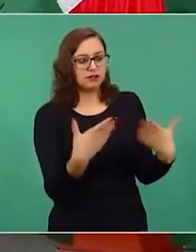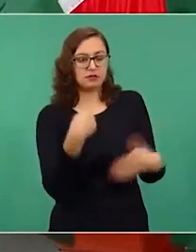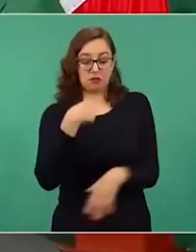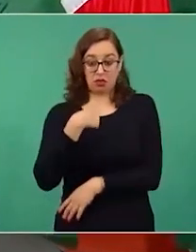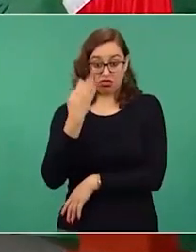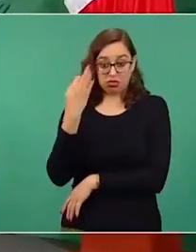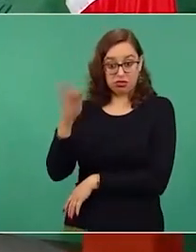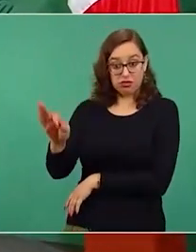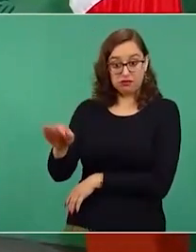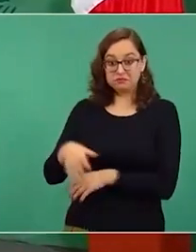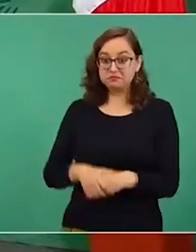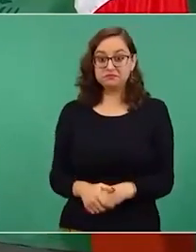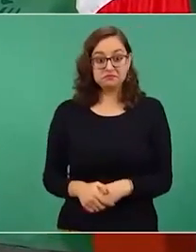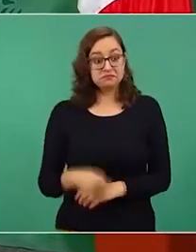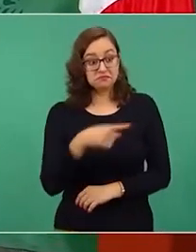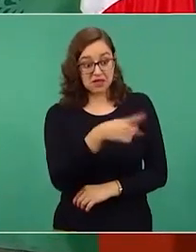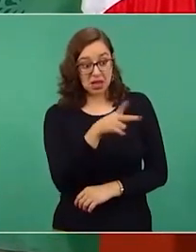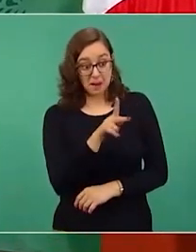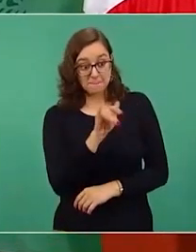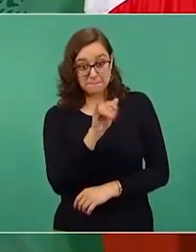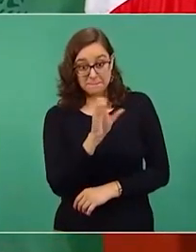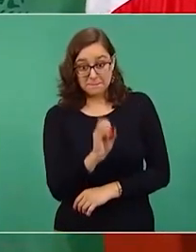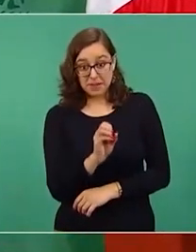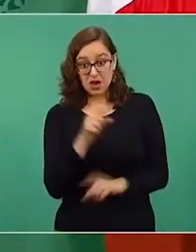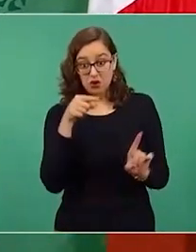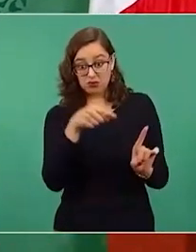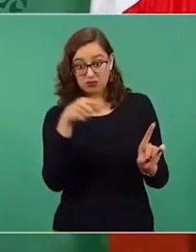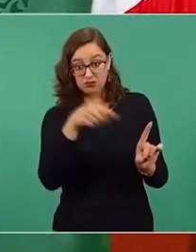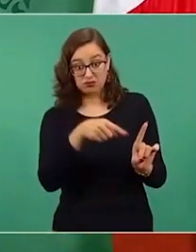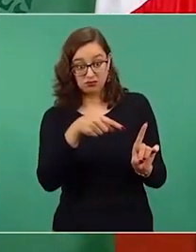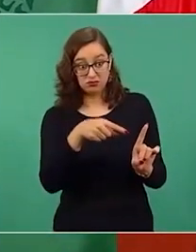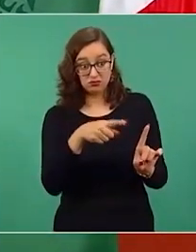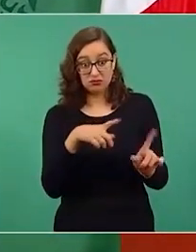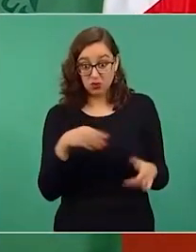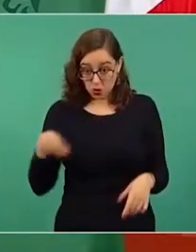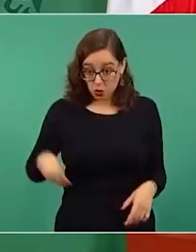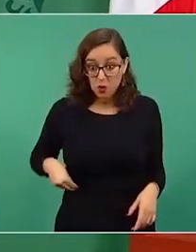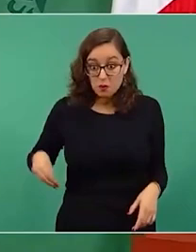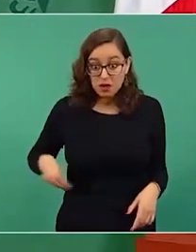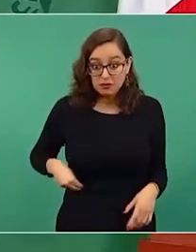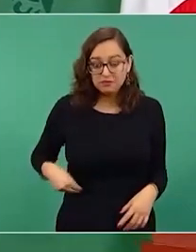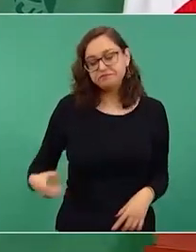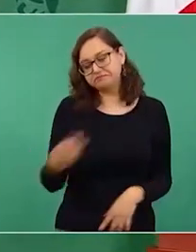Si mi hermano es responsable, que sea castigado.